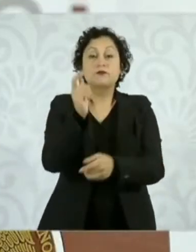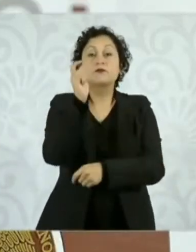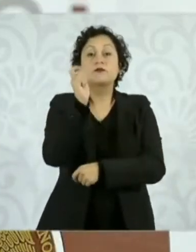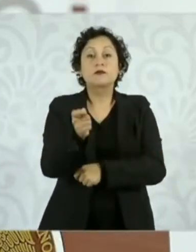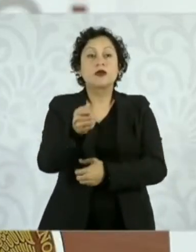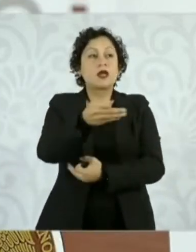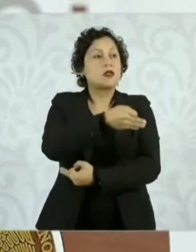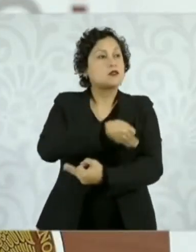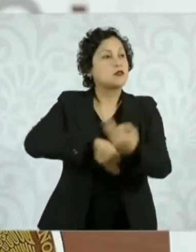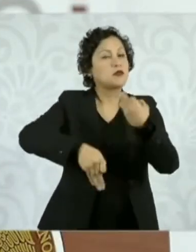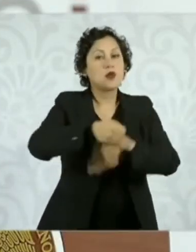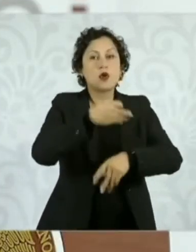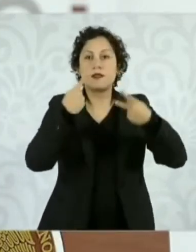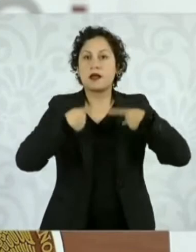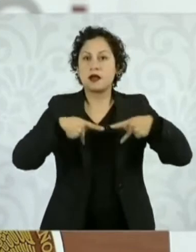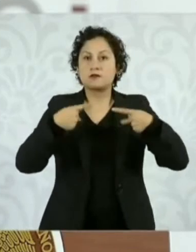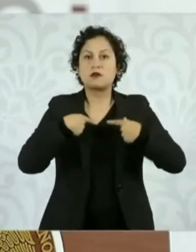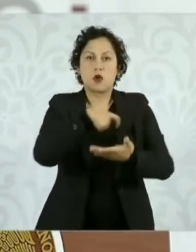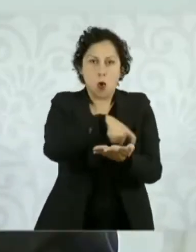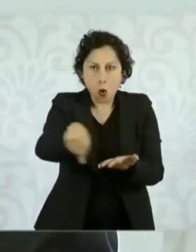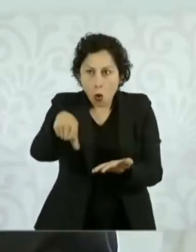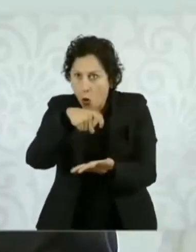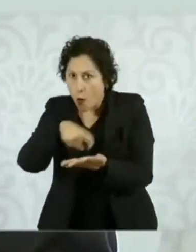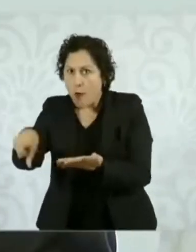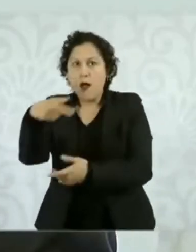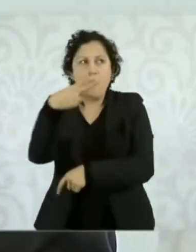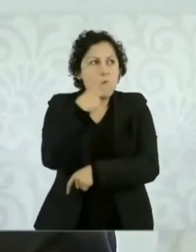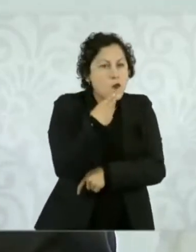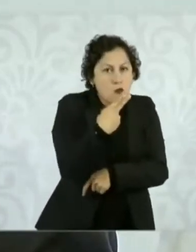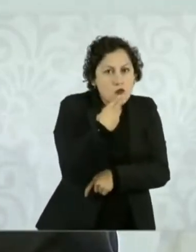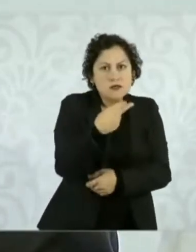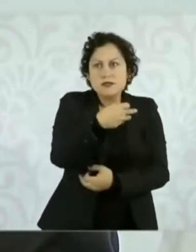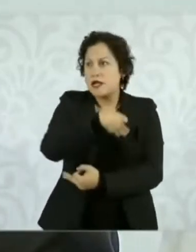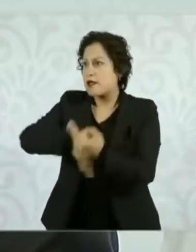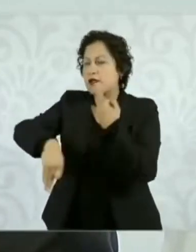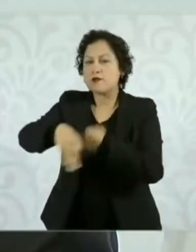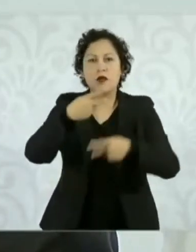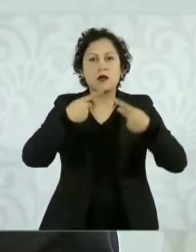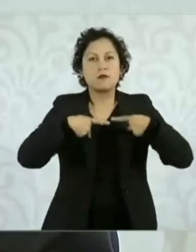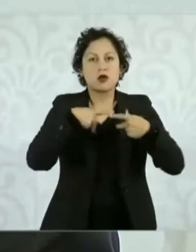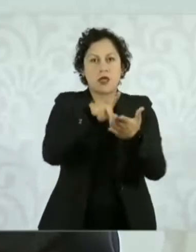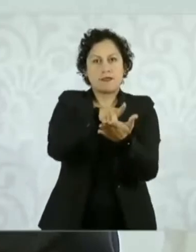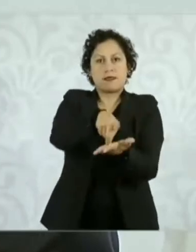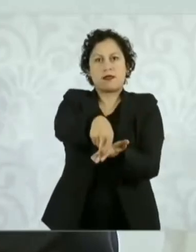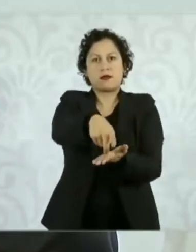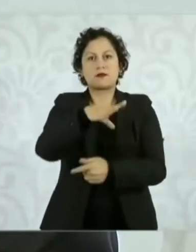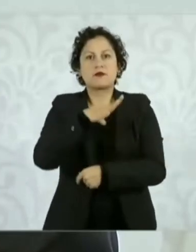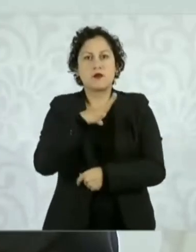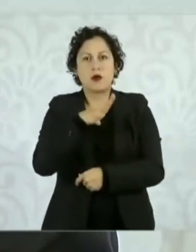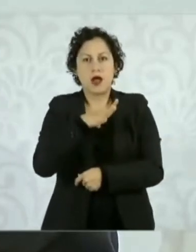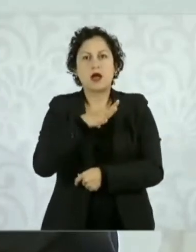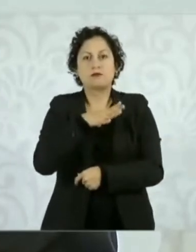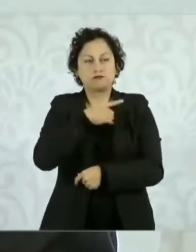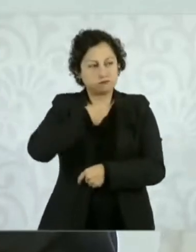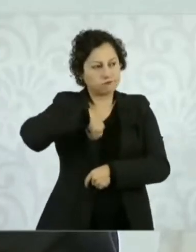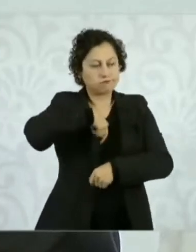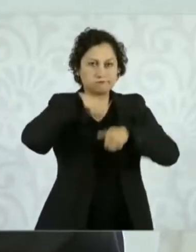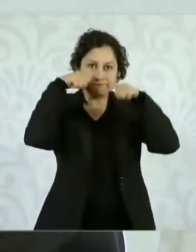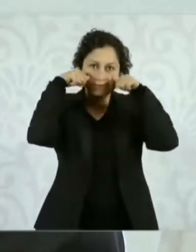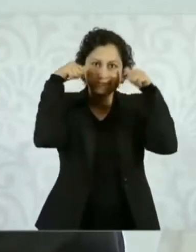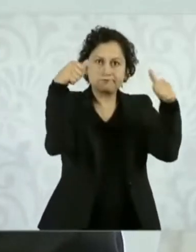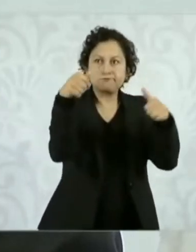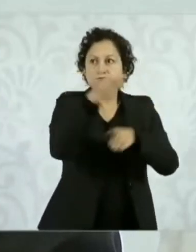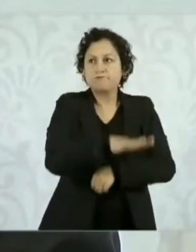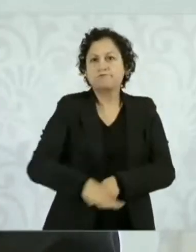somos consumidores, todas y todos tenemos derechos y nuestra obligación es proteger la economía familiar y el